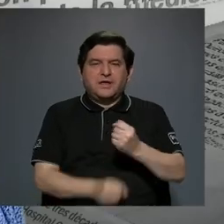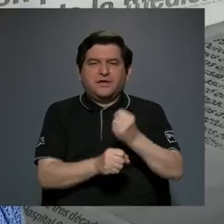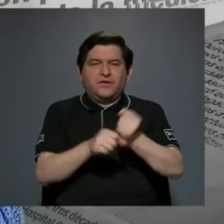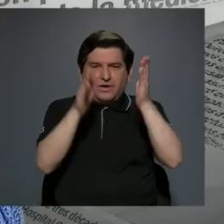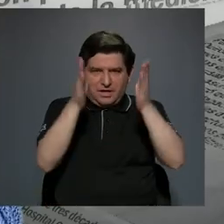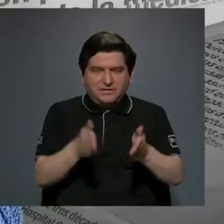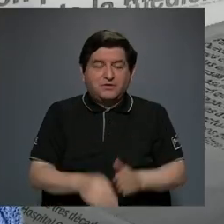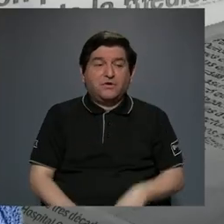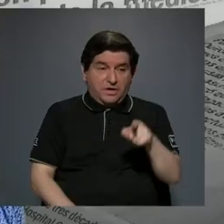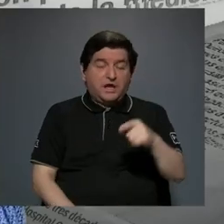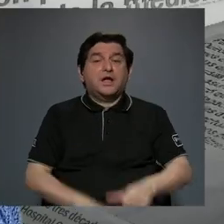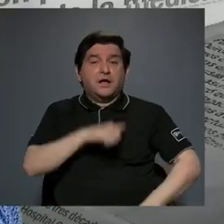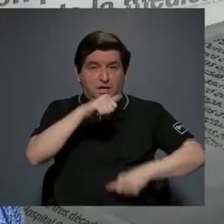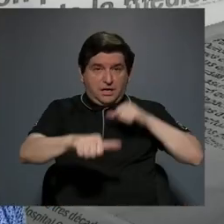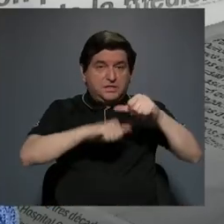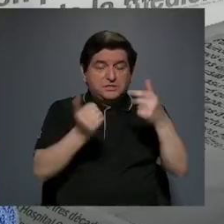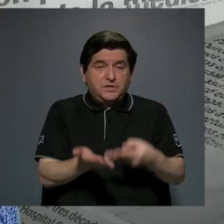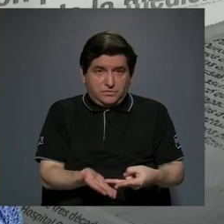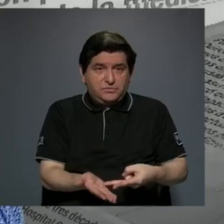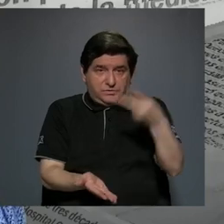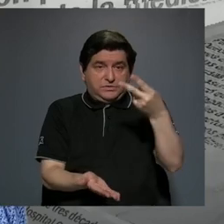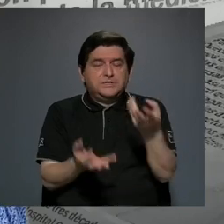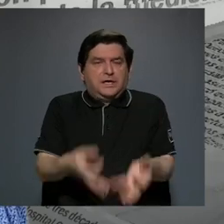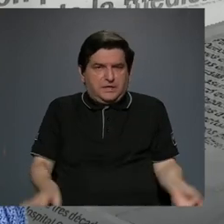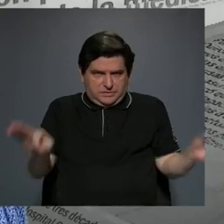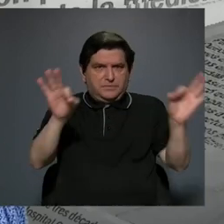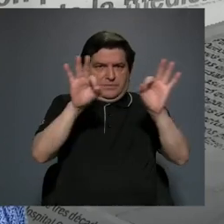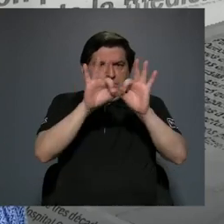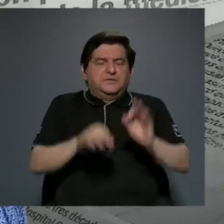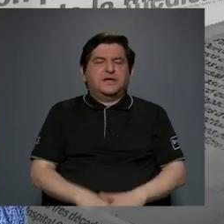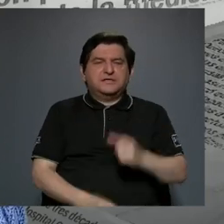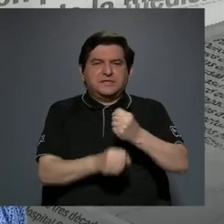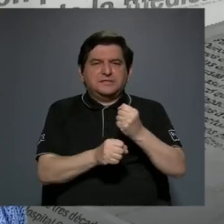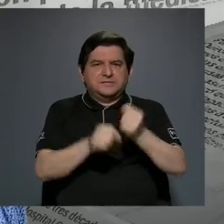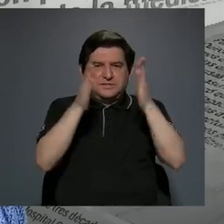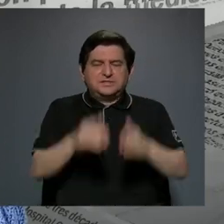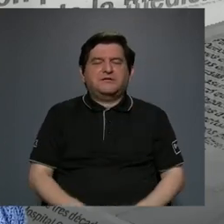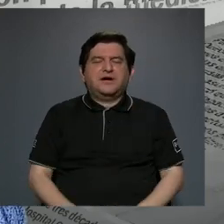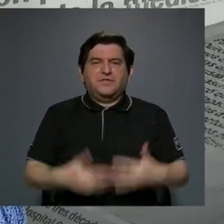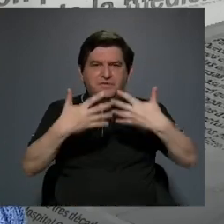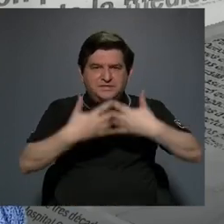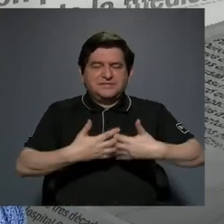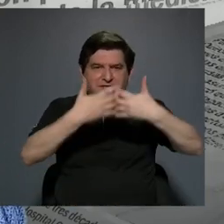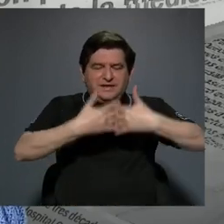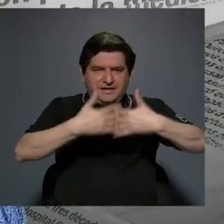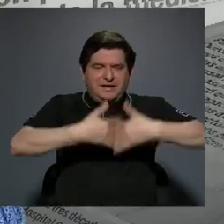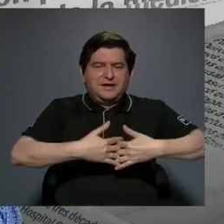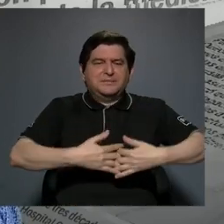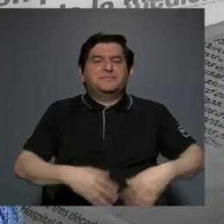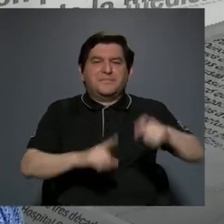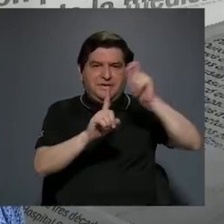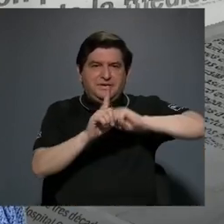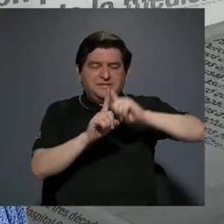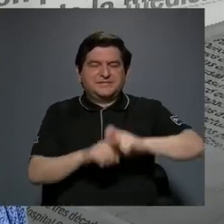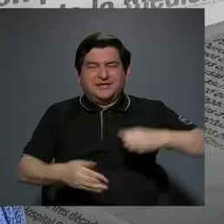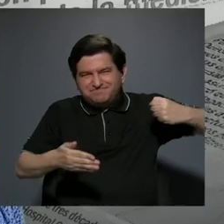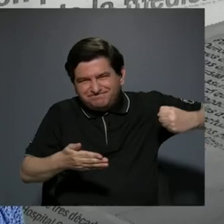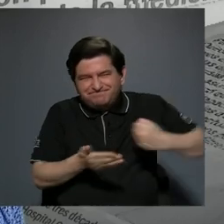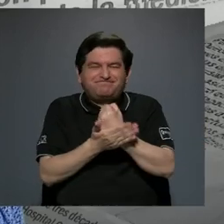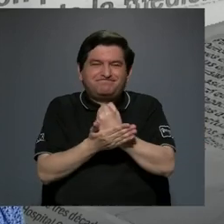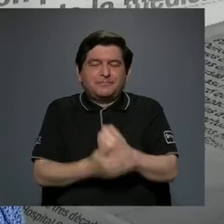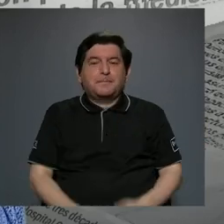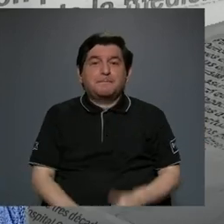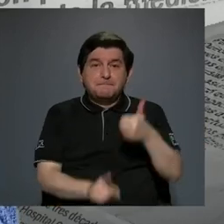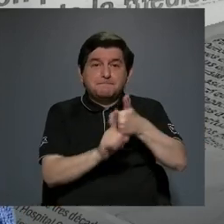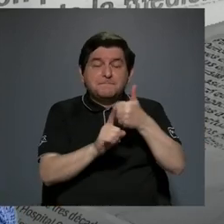Eso también fue una reivindicación muy importante para los trabajadores bananeros de esa época. Lamentablemente, después